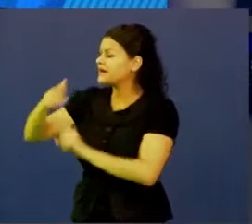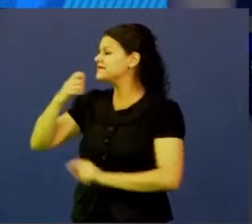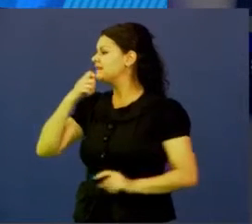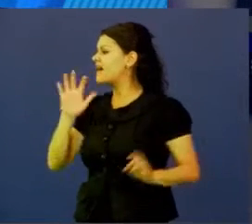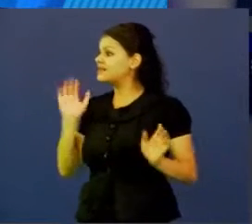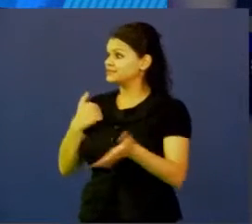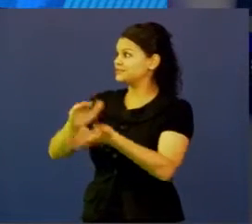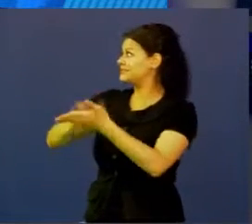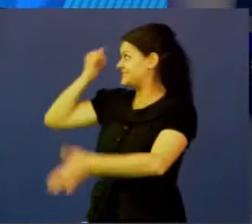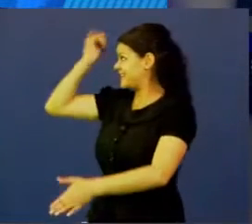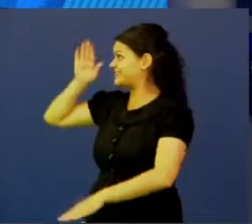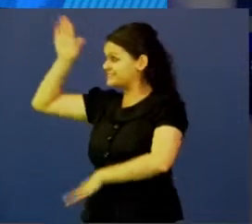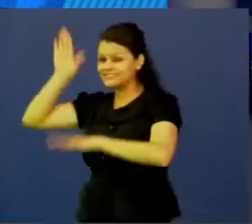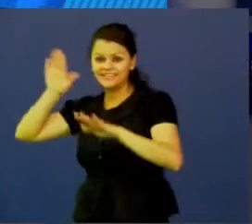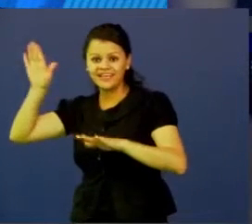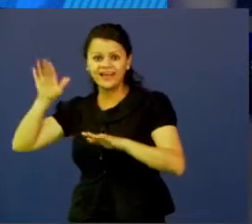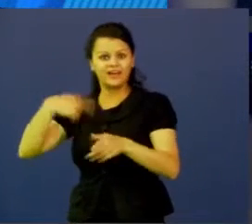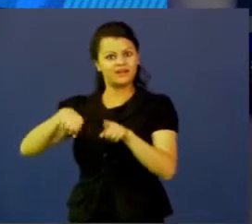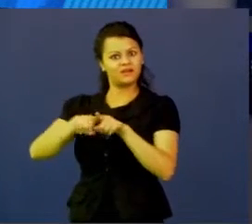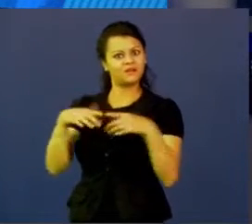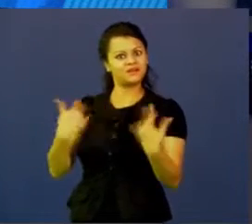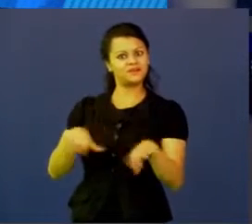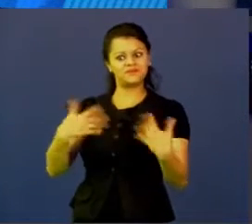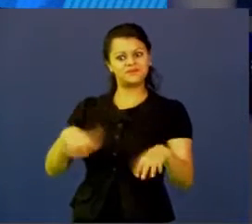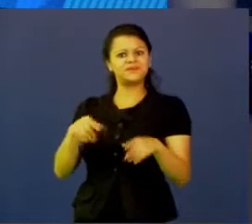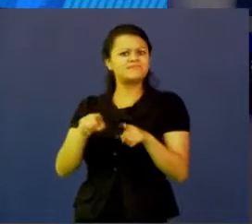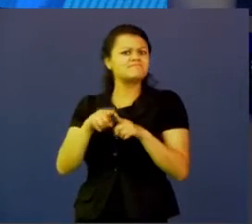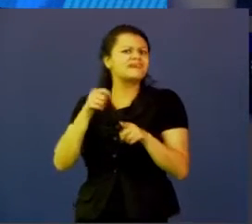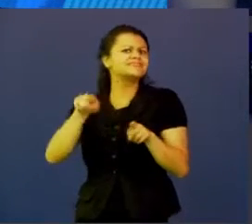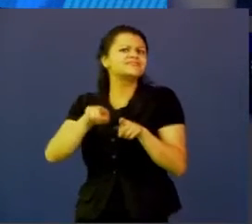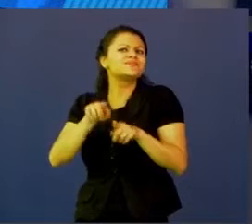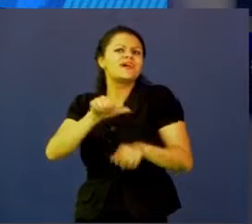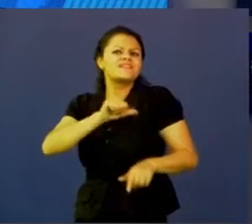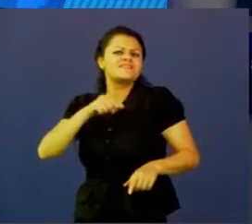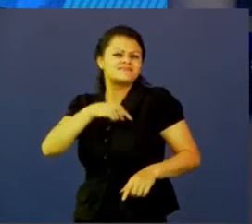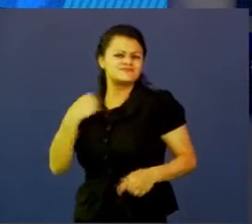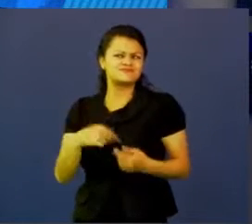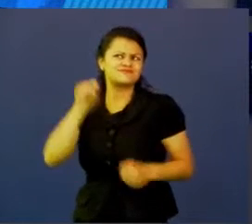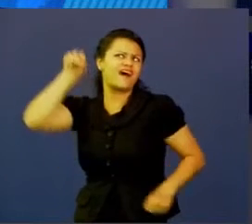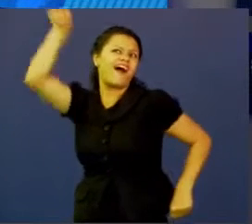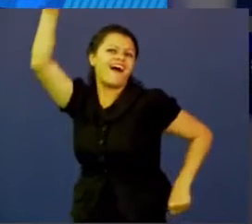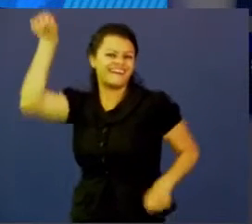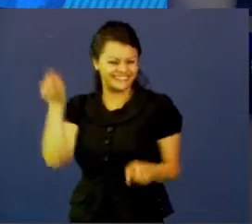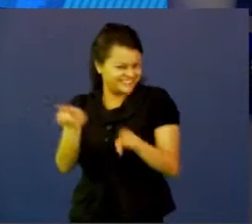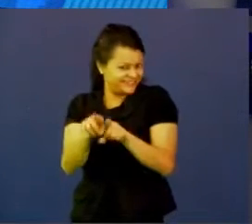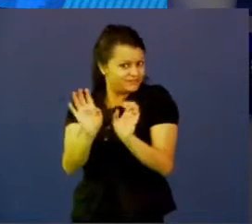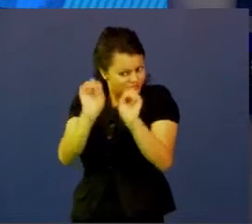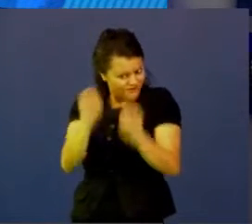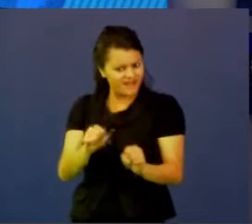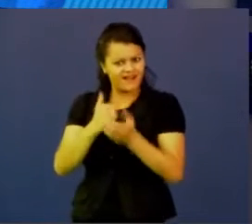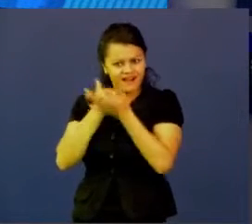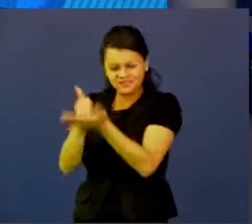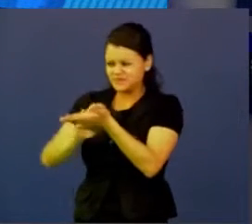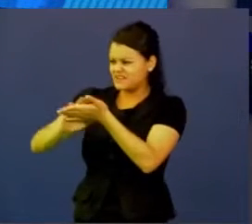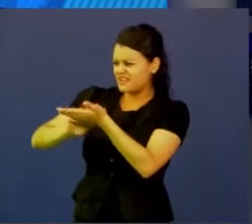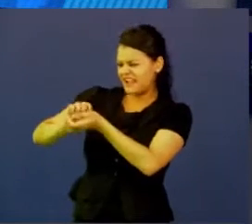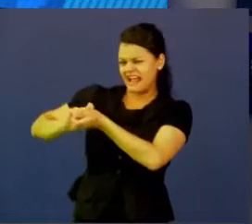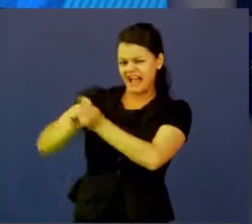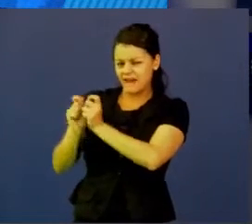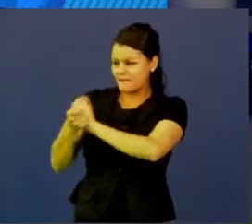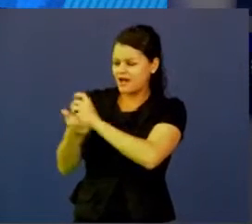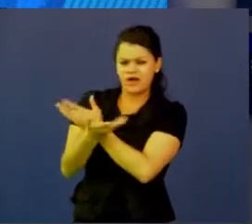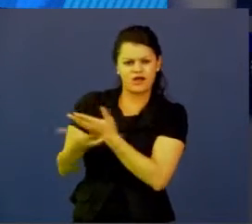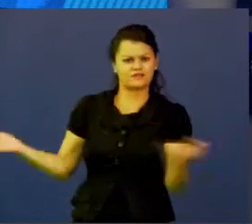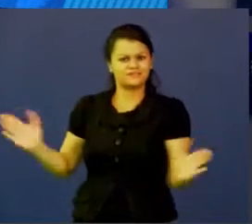por pequeña que sean, empiezan a ser héroes, empiezan a tener ese superpoder, el poder de cambiar las cosas, de cambiarlas para mejor,